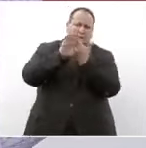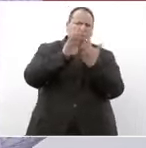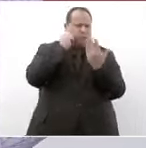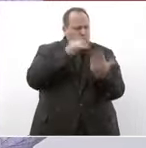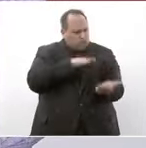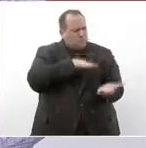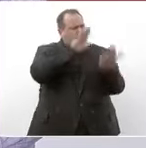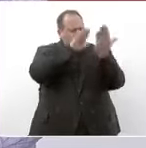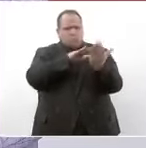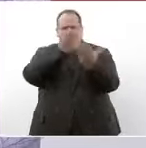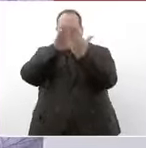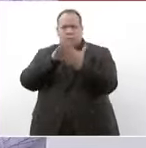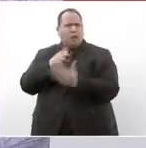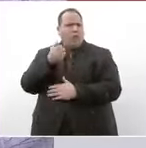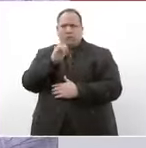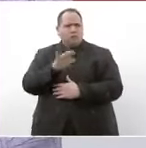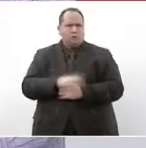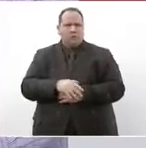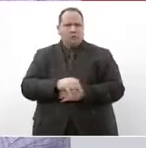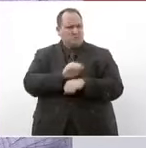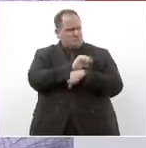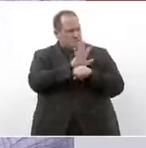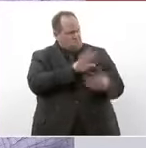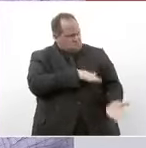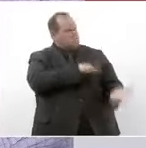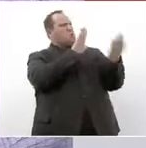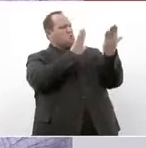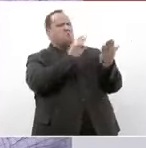así enfrentamos la pandemia